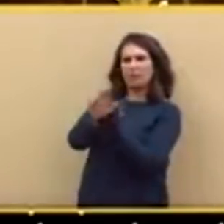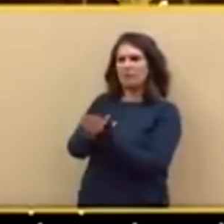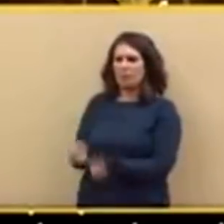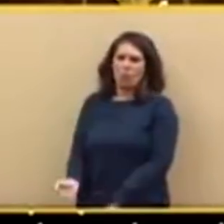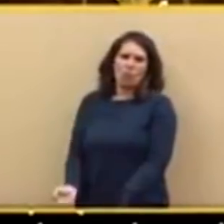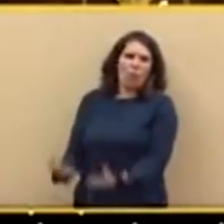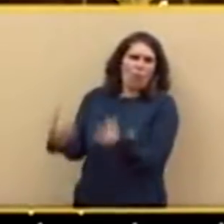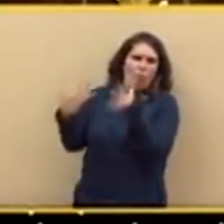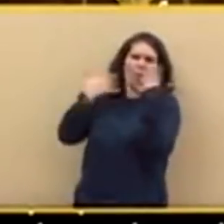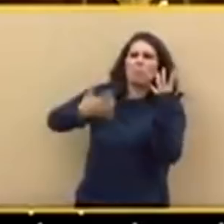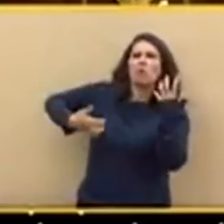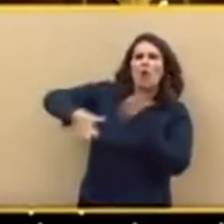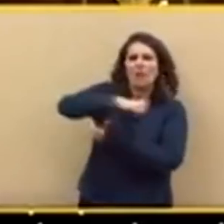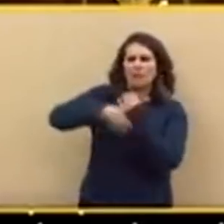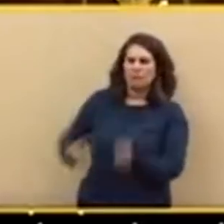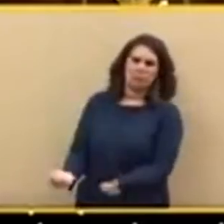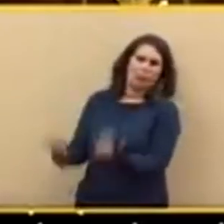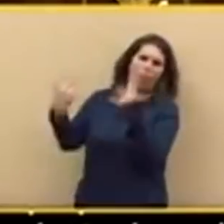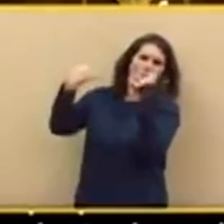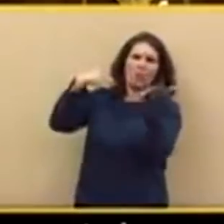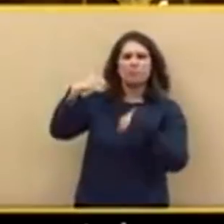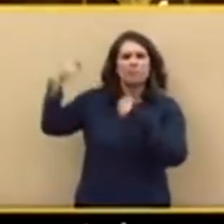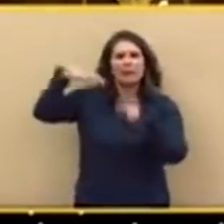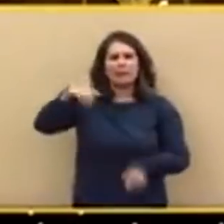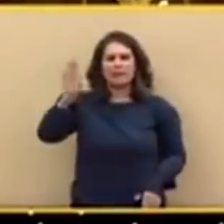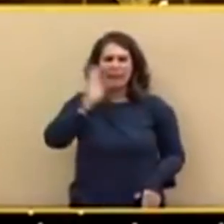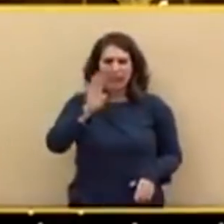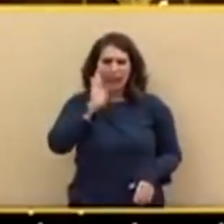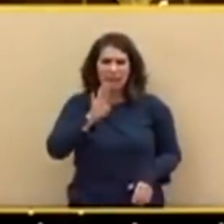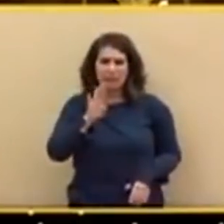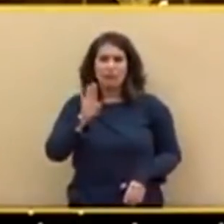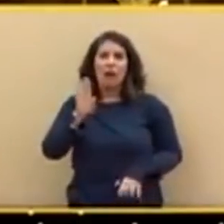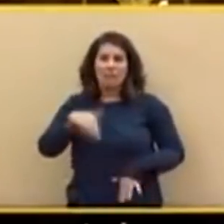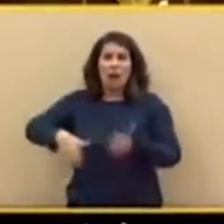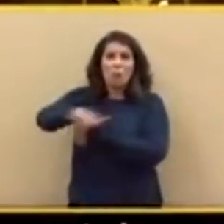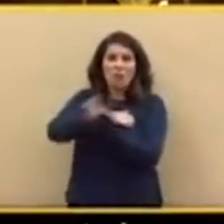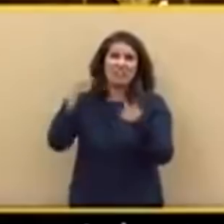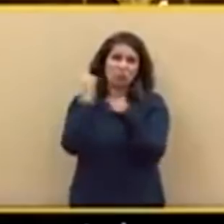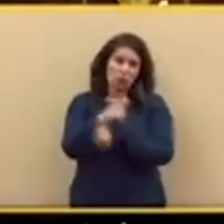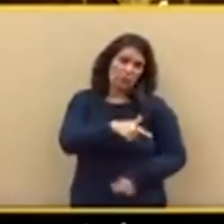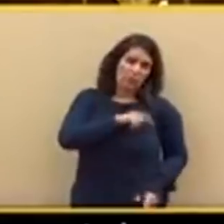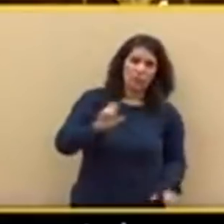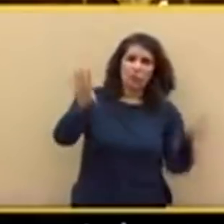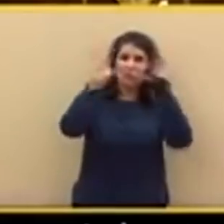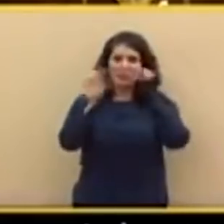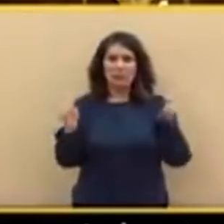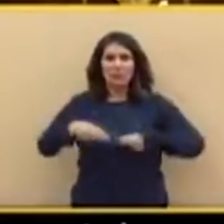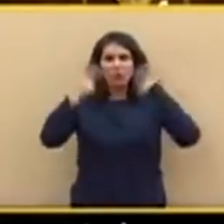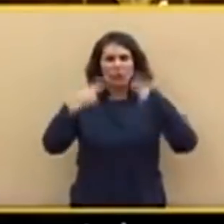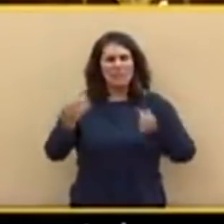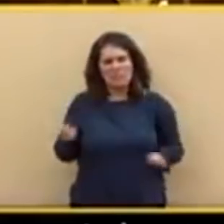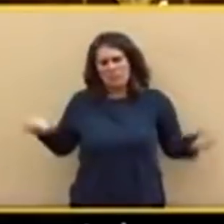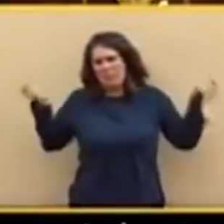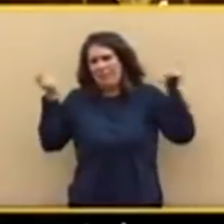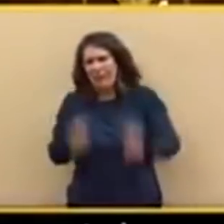de inmigrantes ilegales contra nuestros policías y contra nuestros guardias. Hay que blindar las fronteras pero también hay que blindar